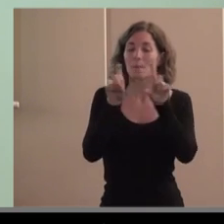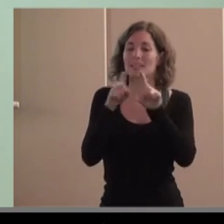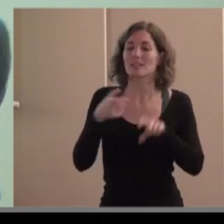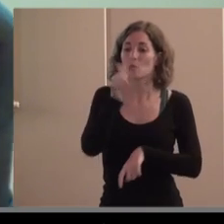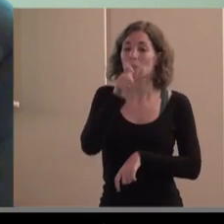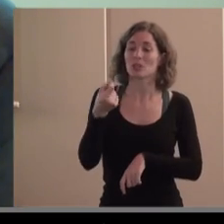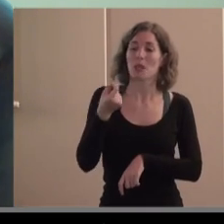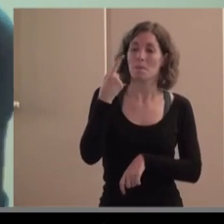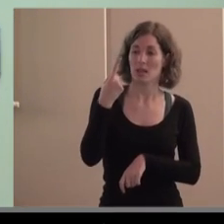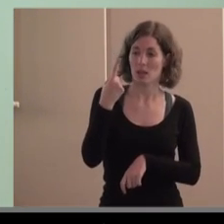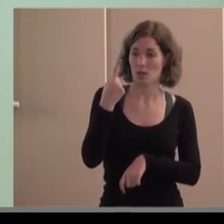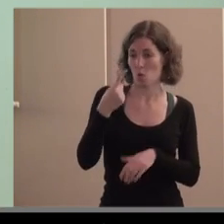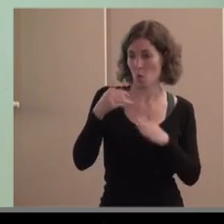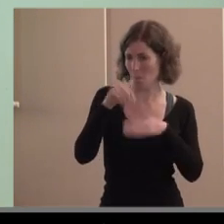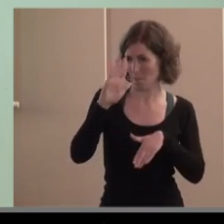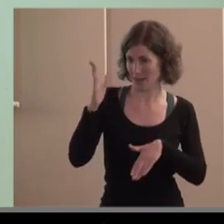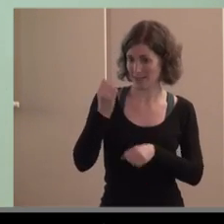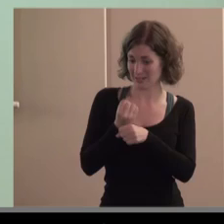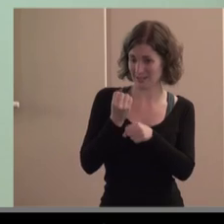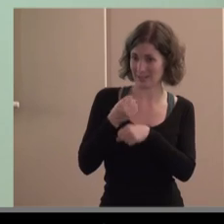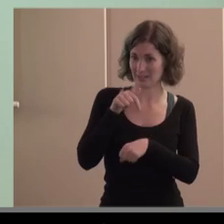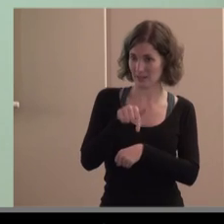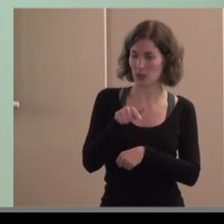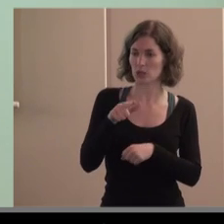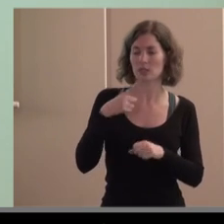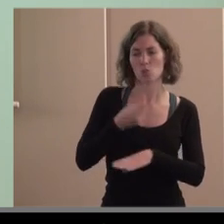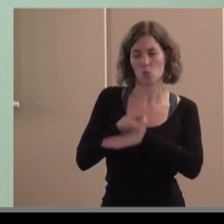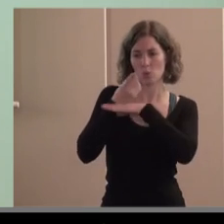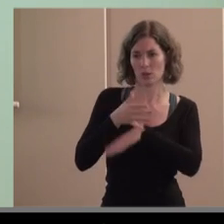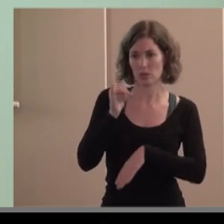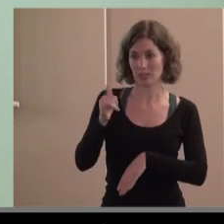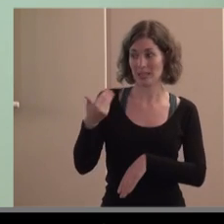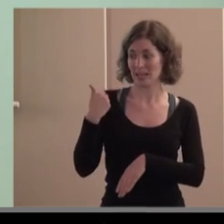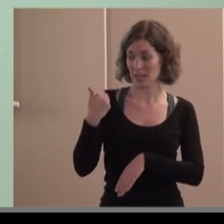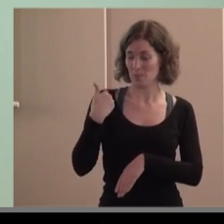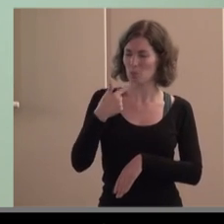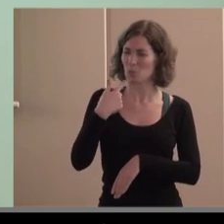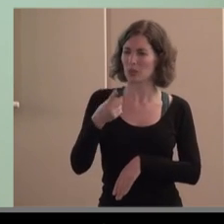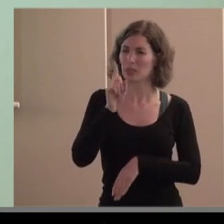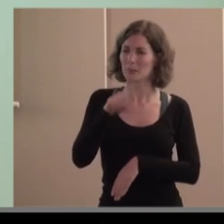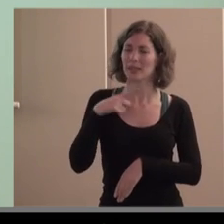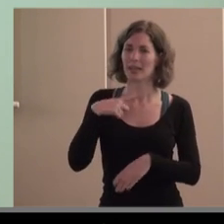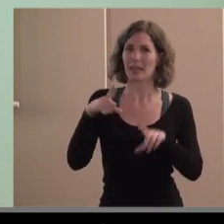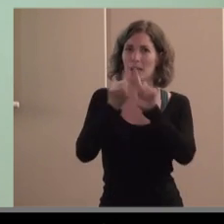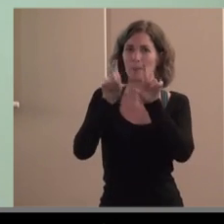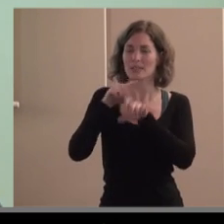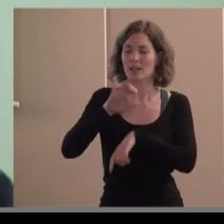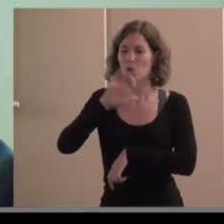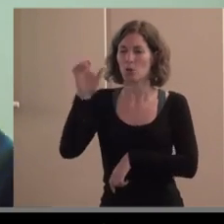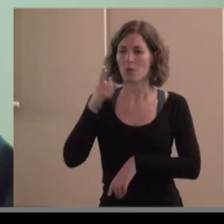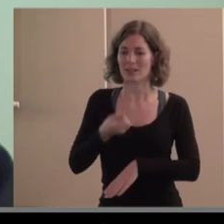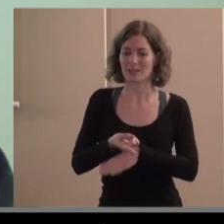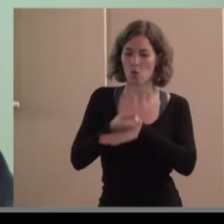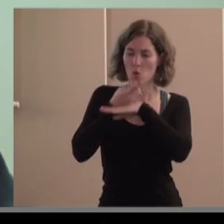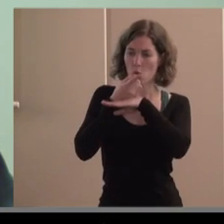y el último informe de la semana pasada el comisario Barnier ya sitúa que las empresas europeas van a tener que tener obligatoriamente que